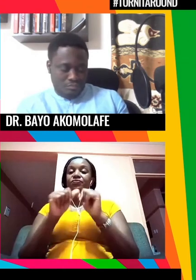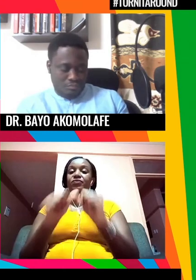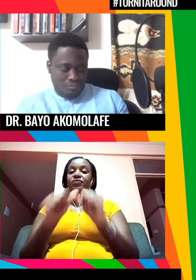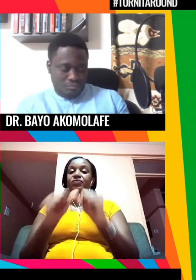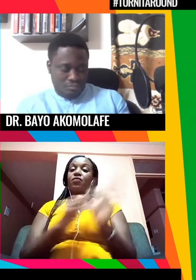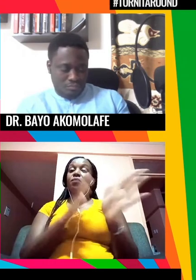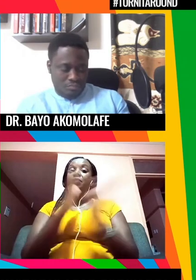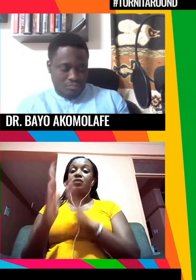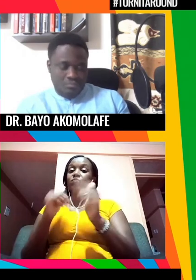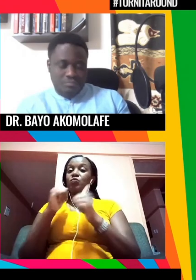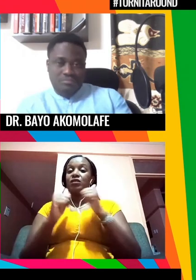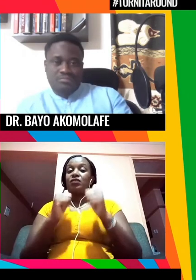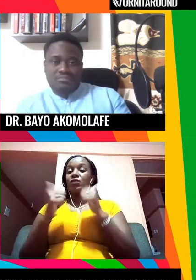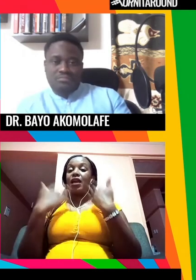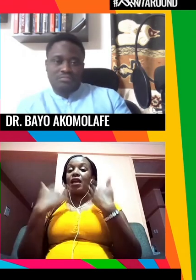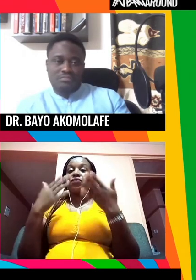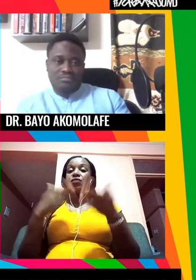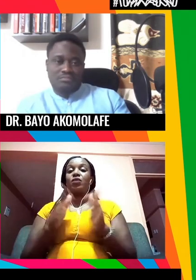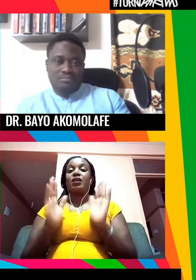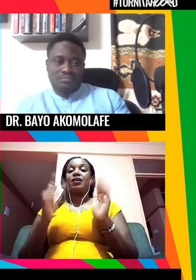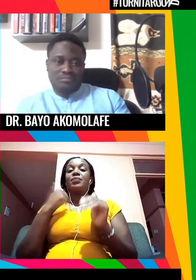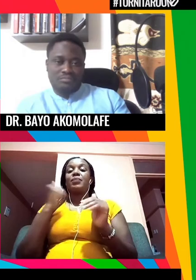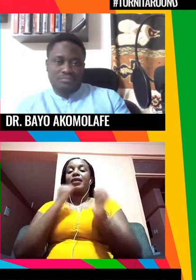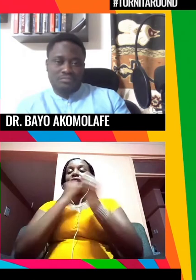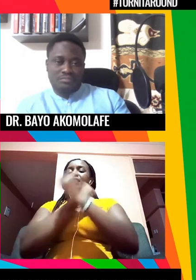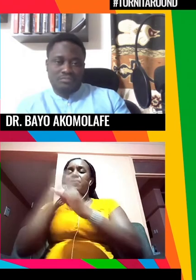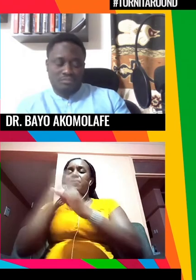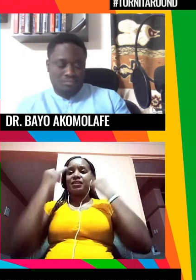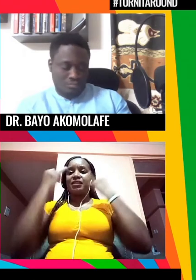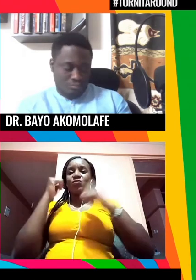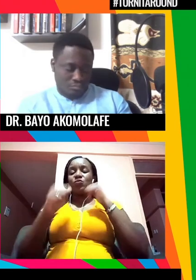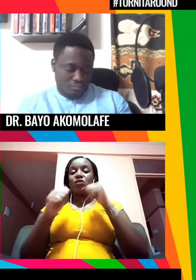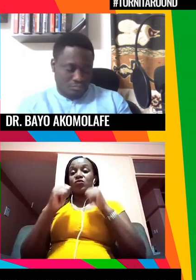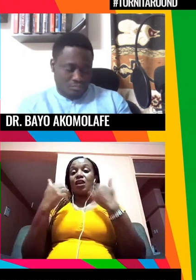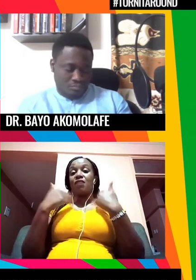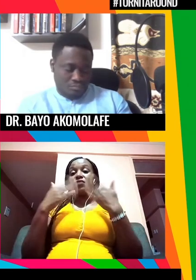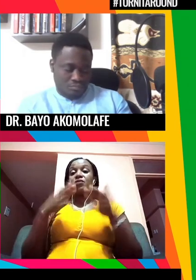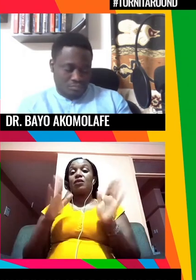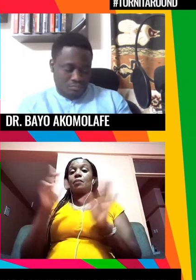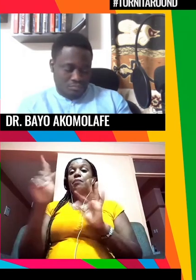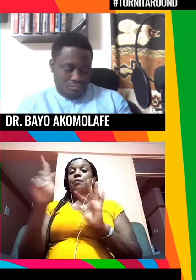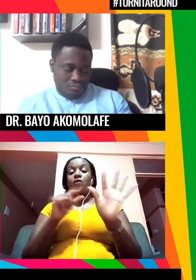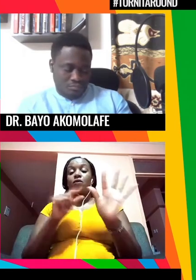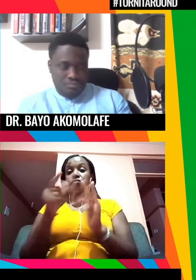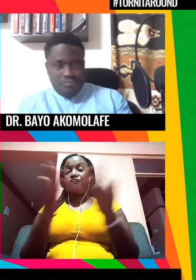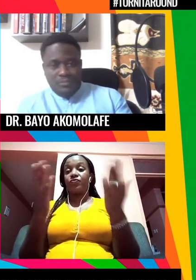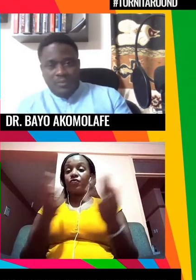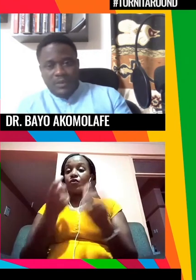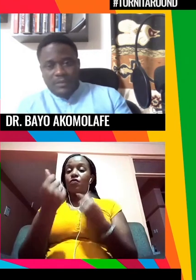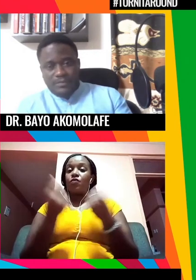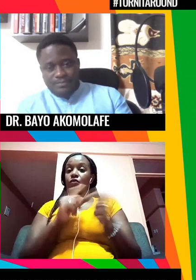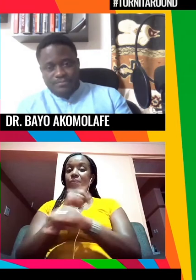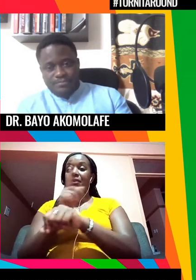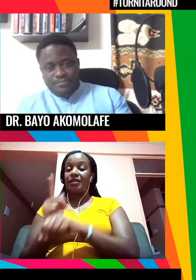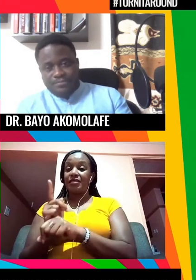inteligente de las tendencias actuales esa idea me gusta y durante unos minutos con una sesión de